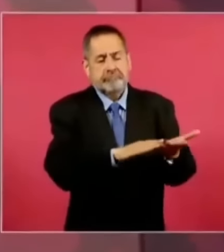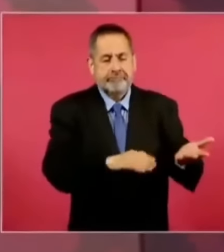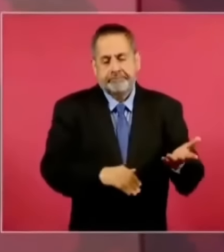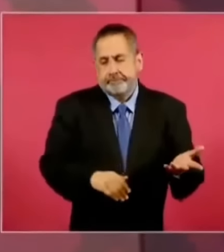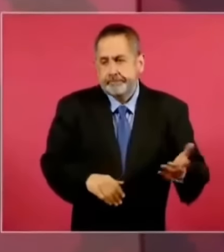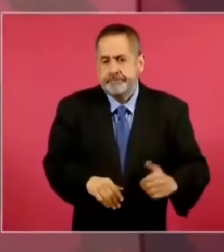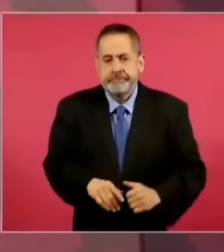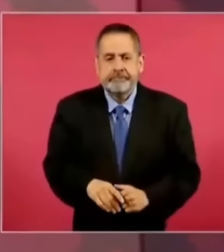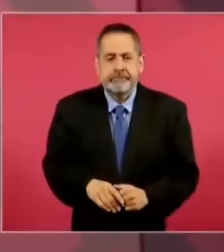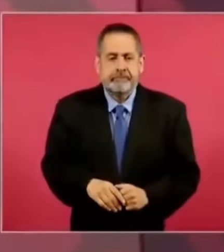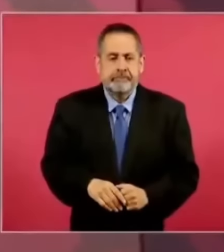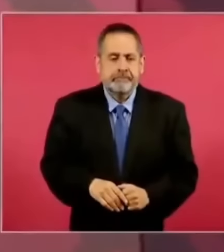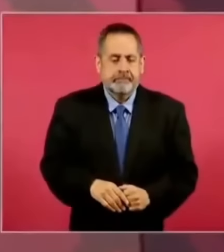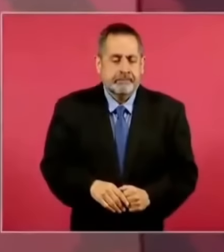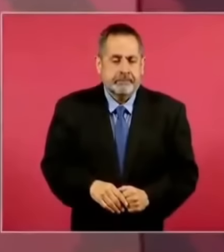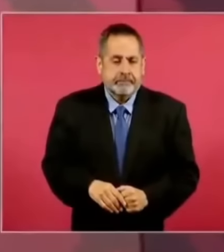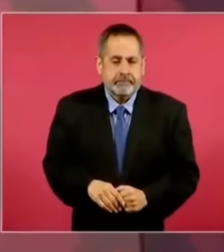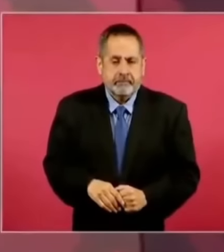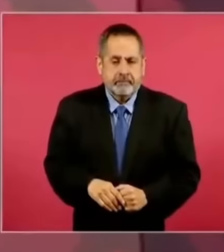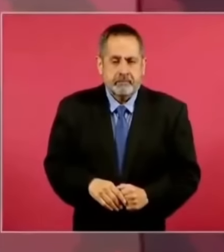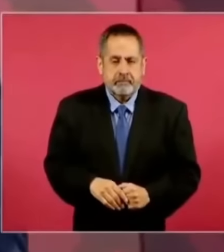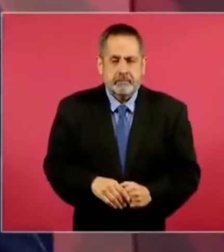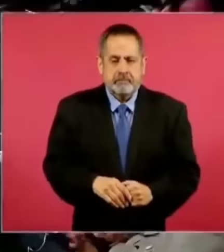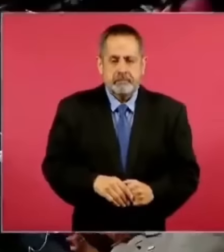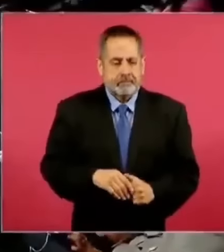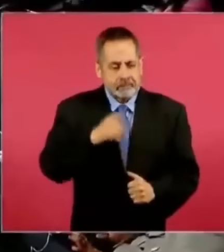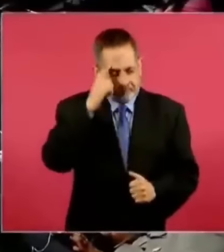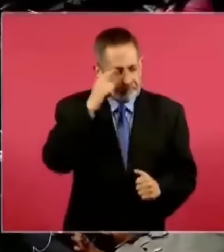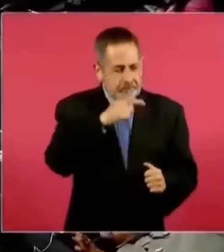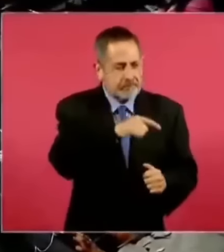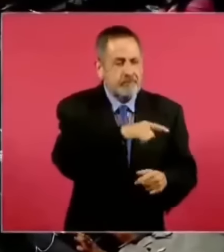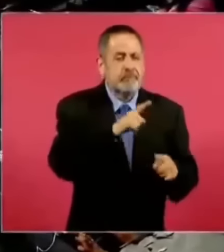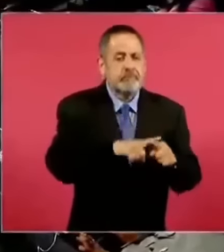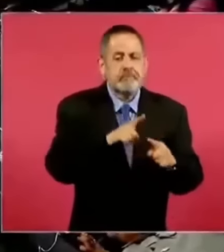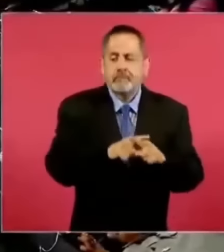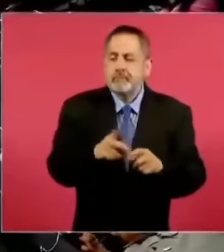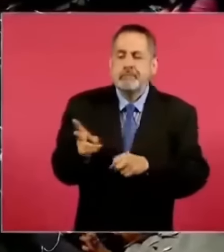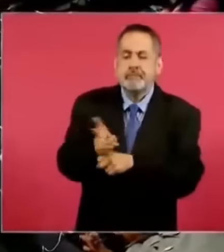que seguramente fueron los que lo invitaron,